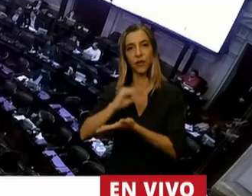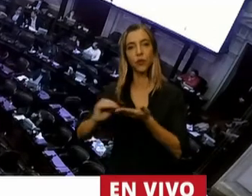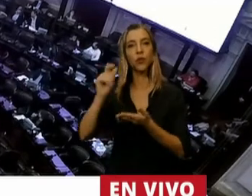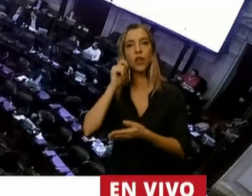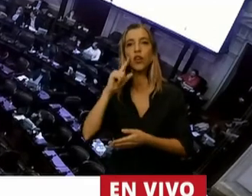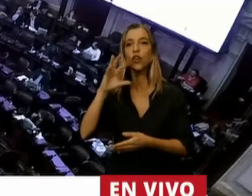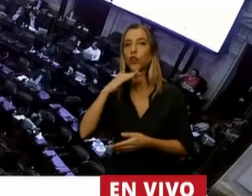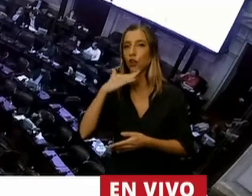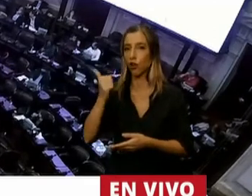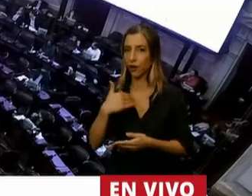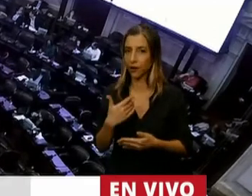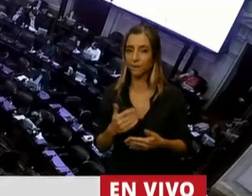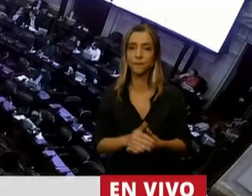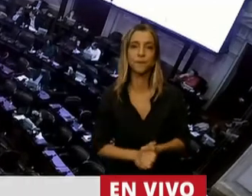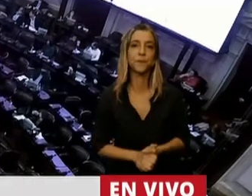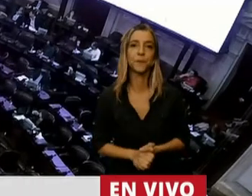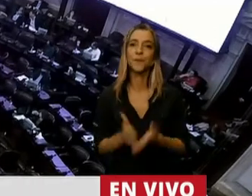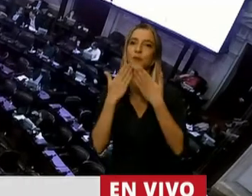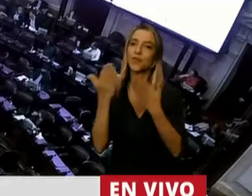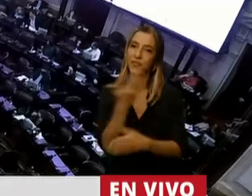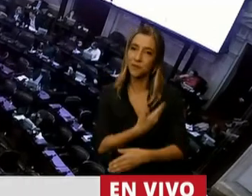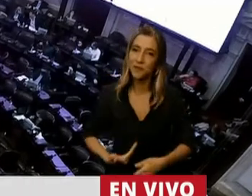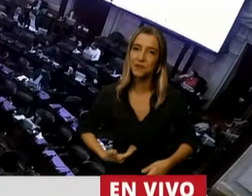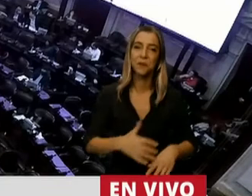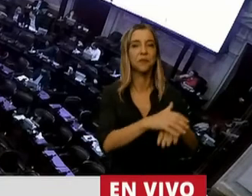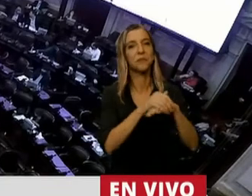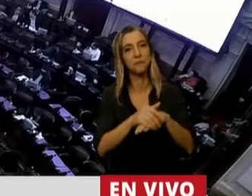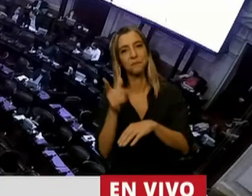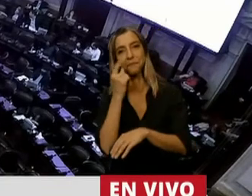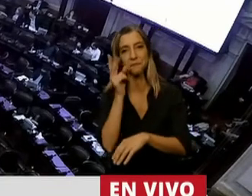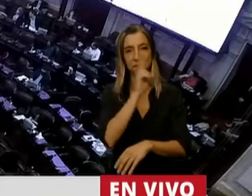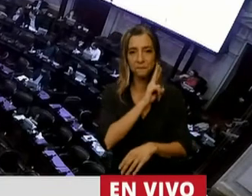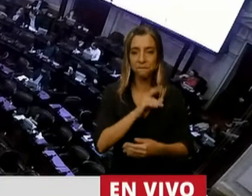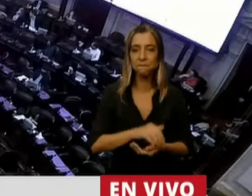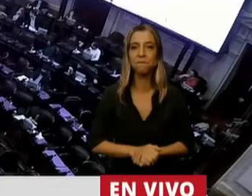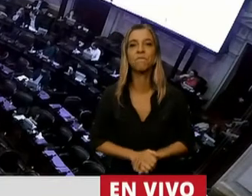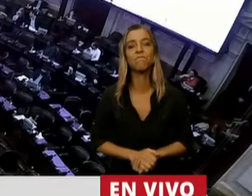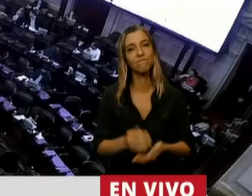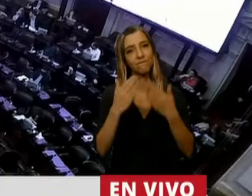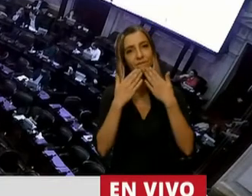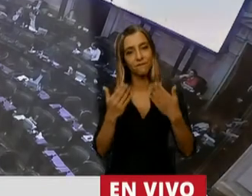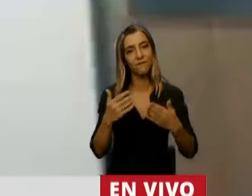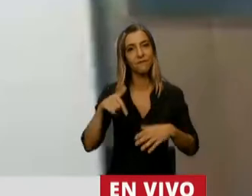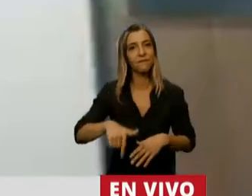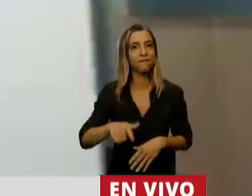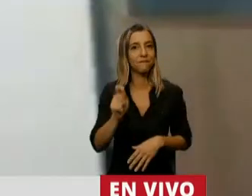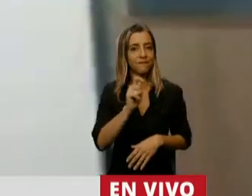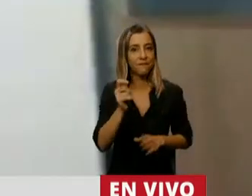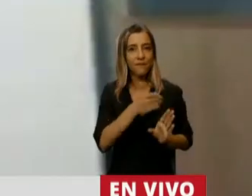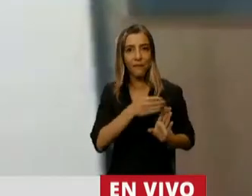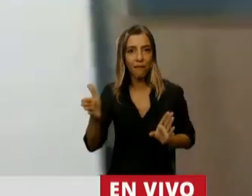Muchas gracias, presidente, amigas y amigos, muchas gracias. La verdad que este mes de octubre